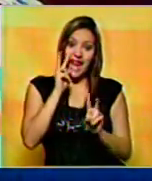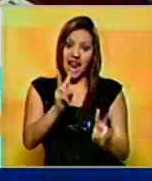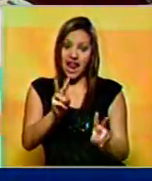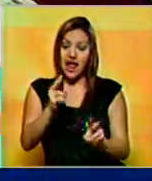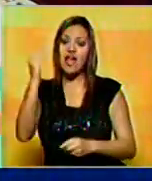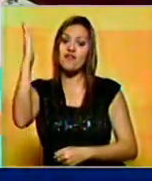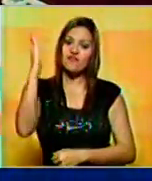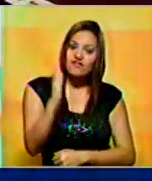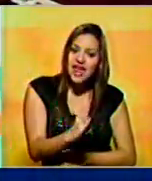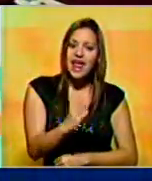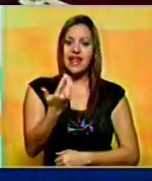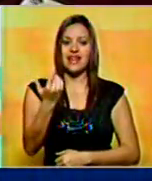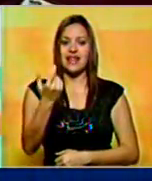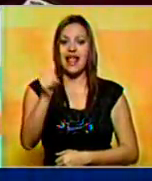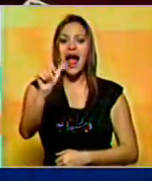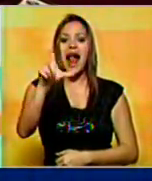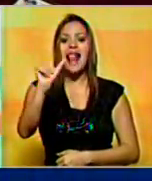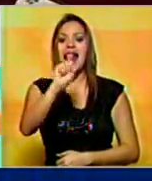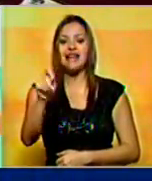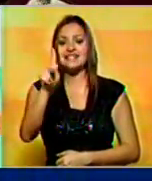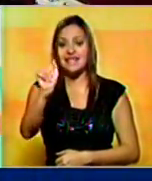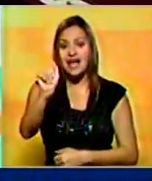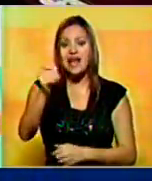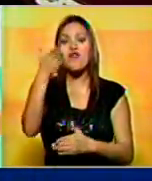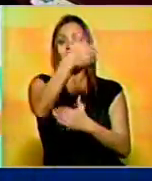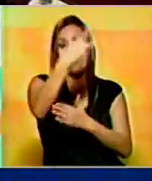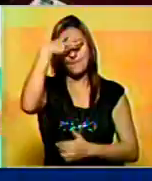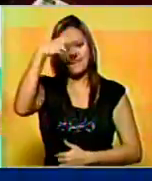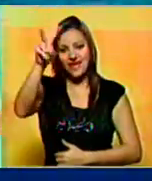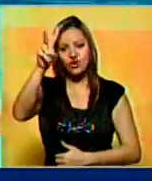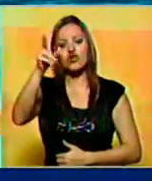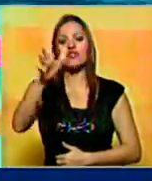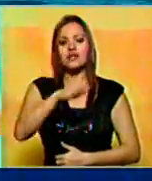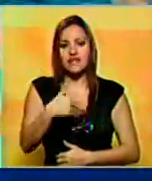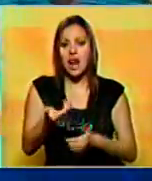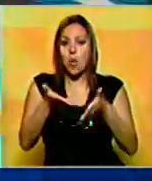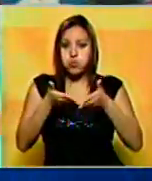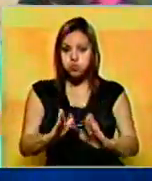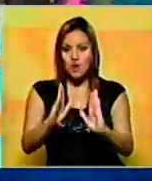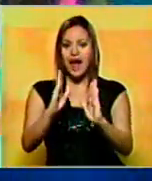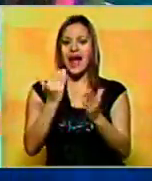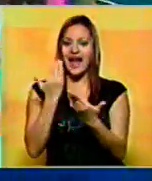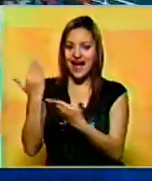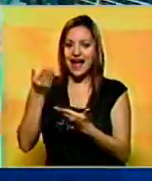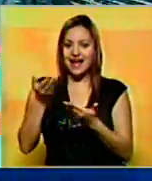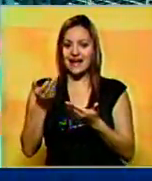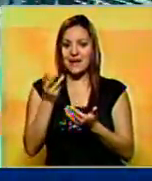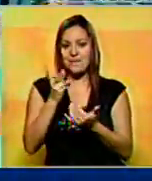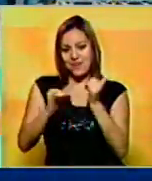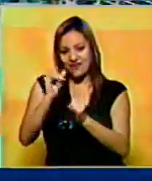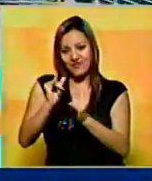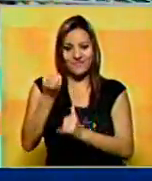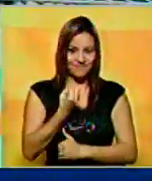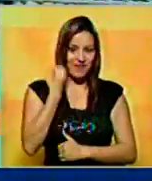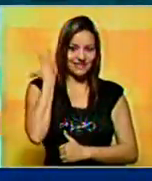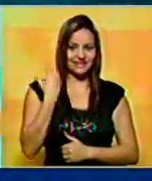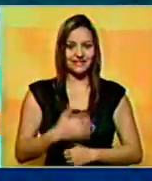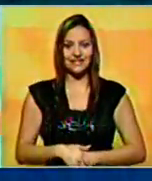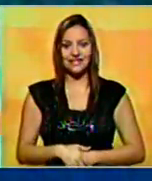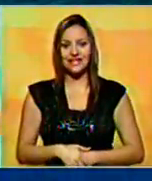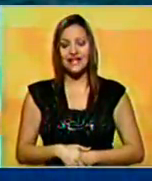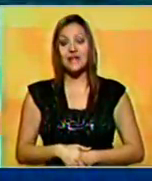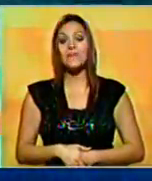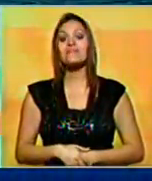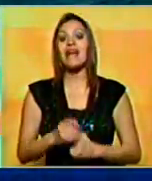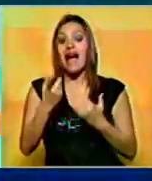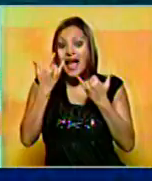viniendo desde Alaska y yendo a México para dar luz a su cría. Padilla nos dijo que entre los meses de diciembre a marzo, las